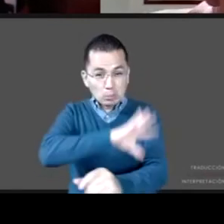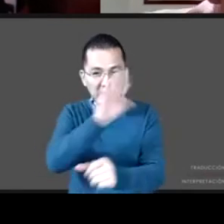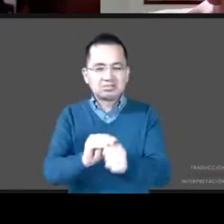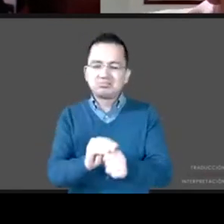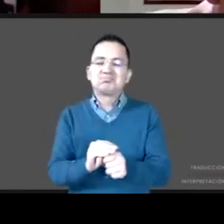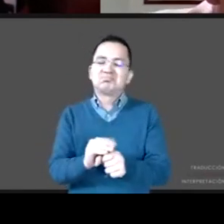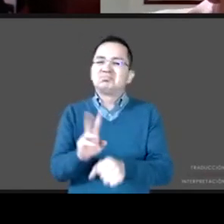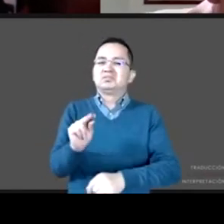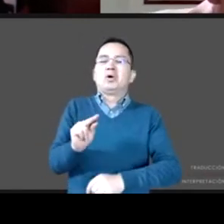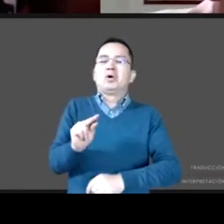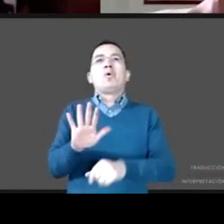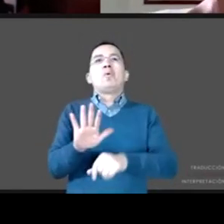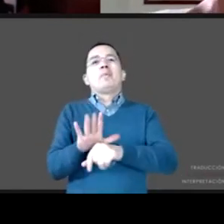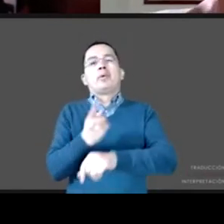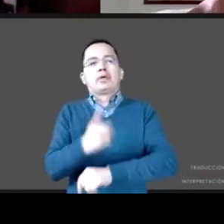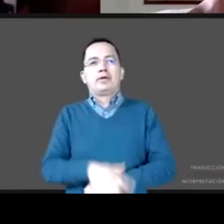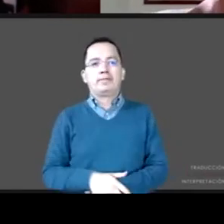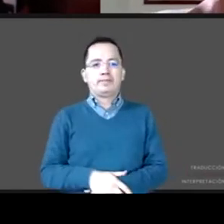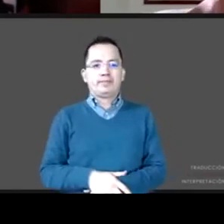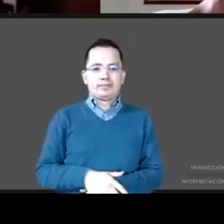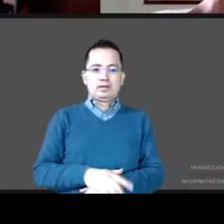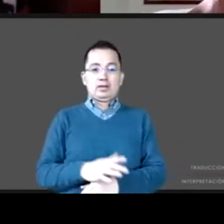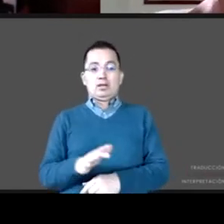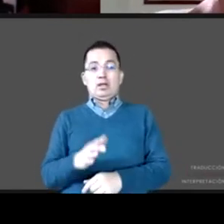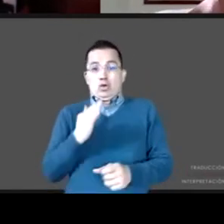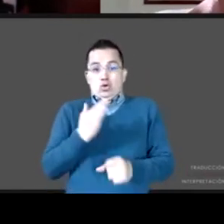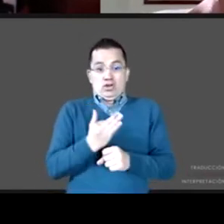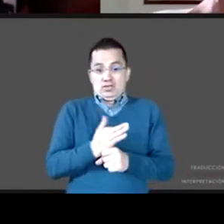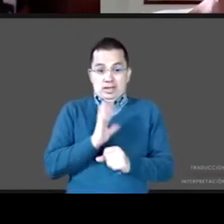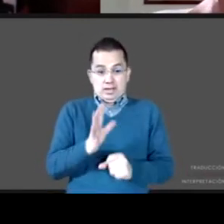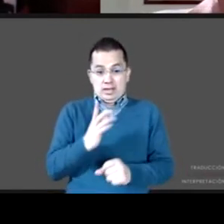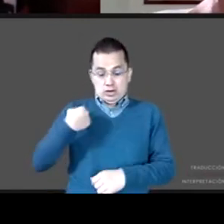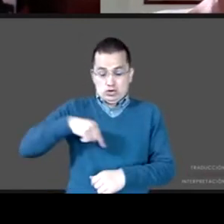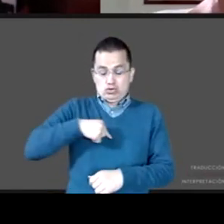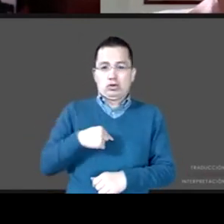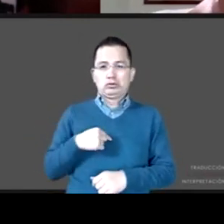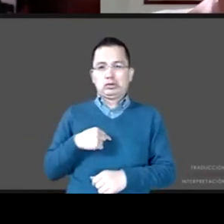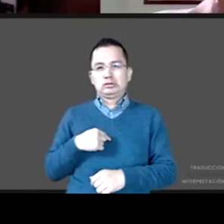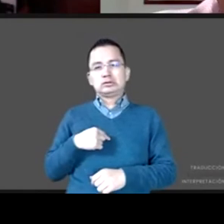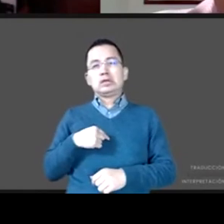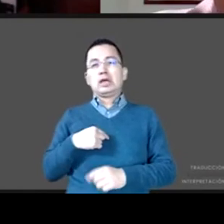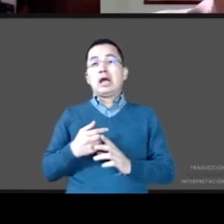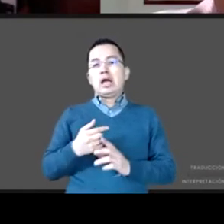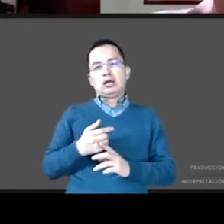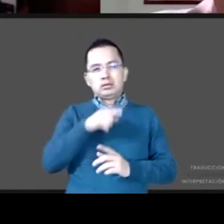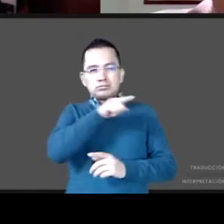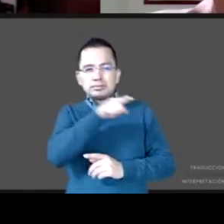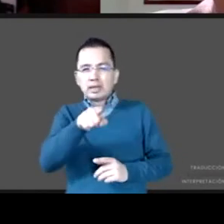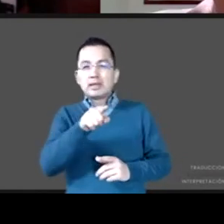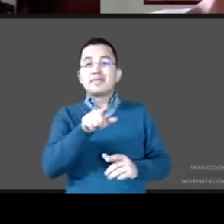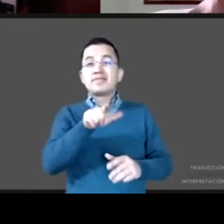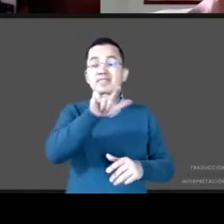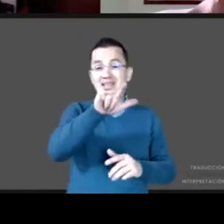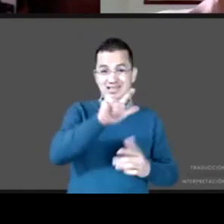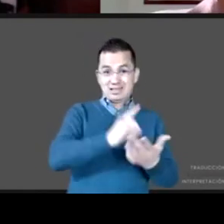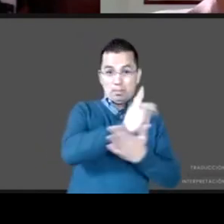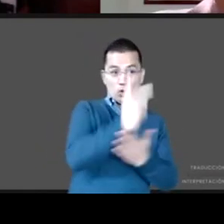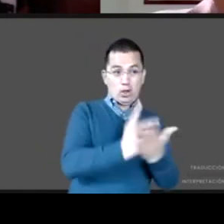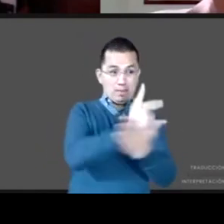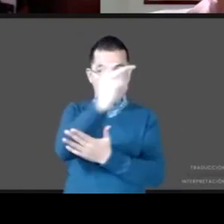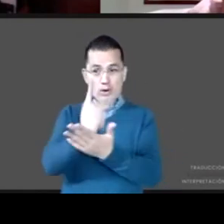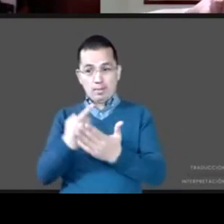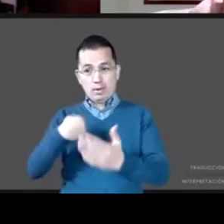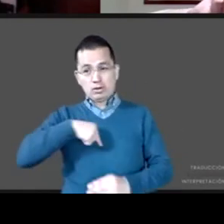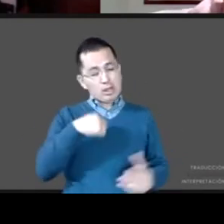ya en la última etapa de la evaluación de 17 programas prioritarios muy tentativamente